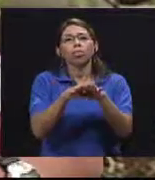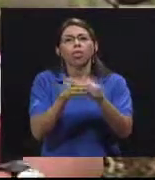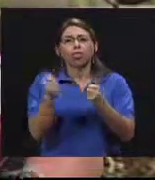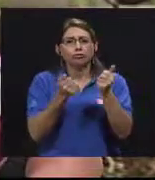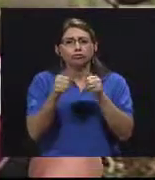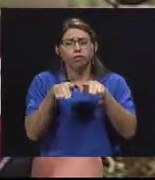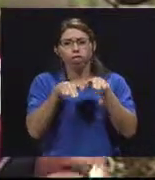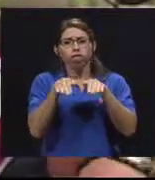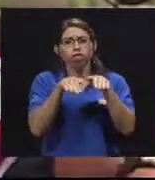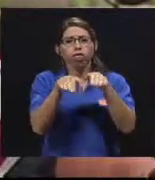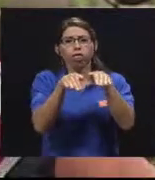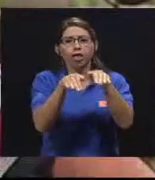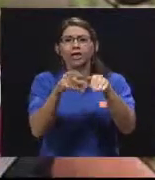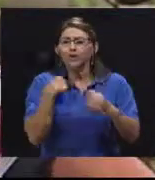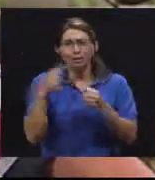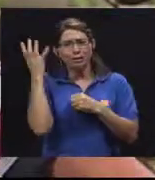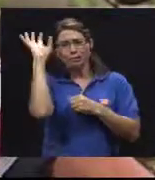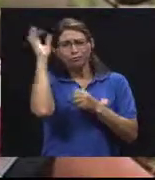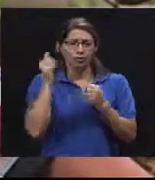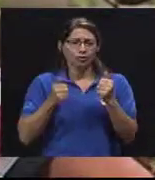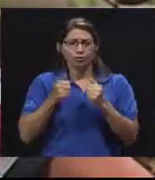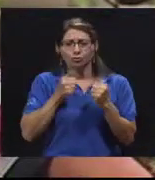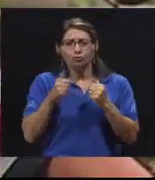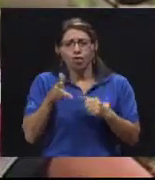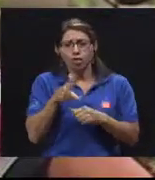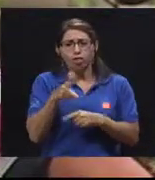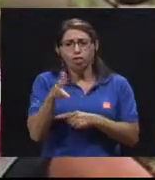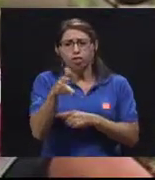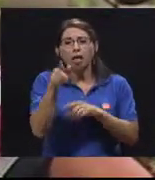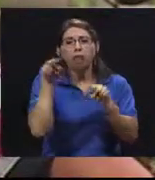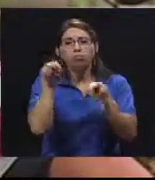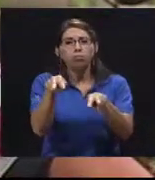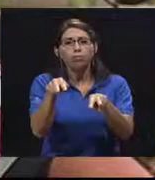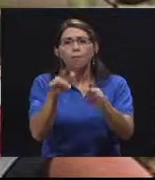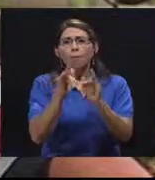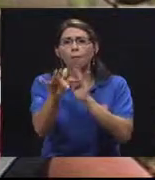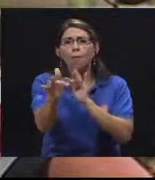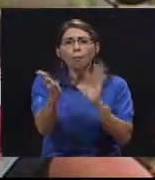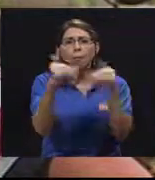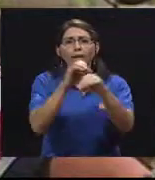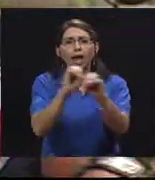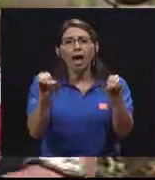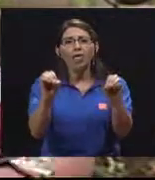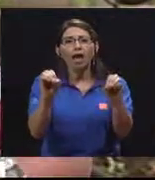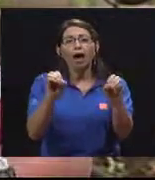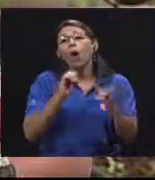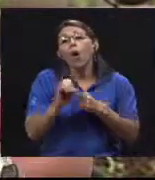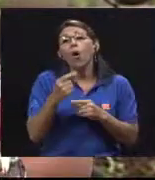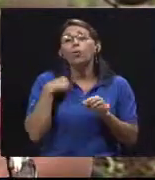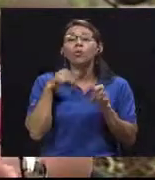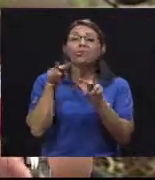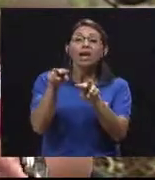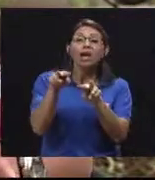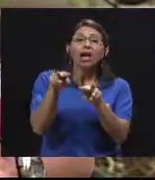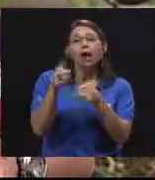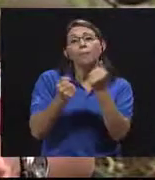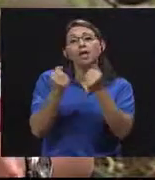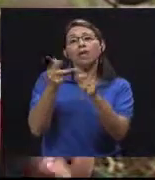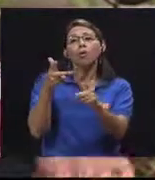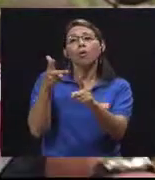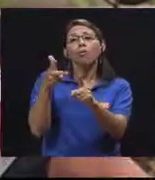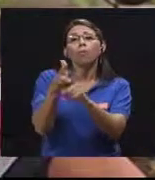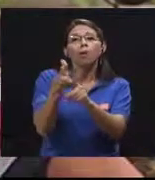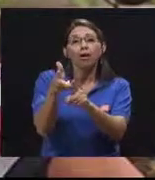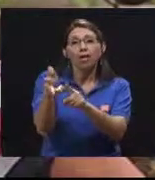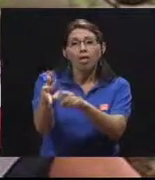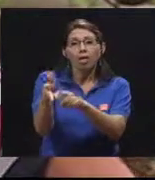pues todo el recurso desperdiciado queda para allá y llega uno y no hay nada, por ejemplo. O llega uno y simplemente fue un vehículo que colisionó contra la barrera